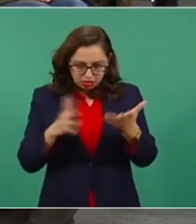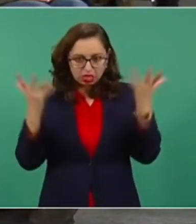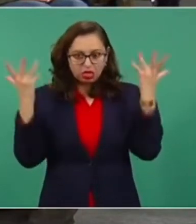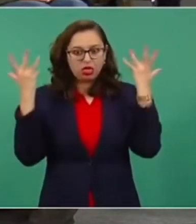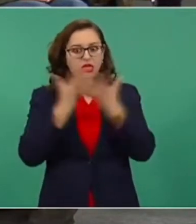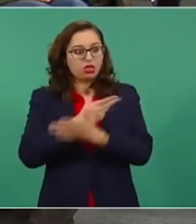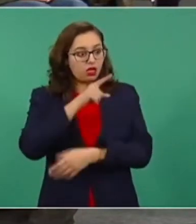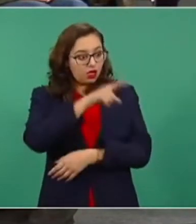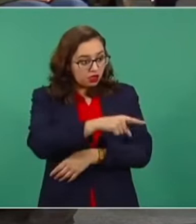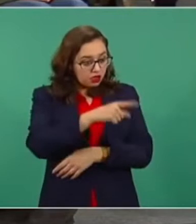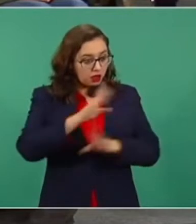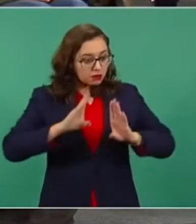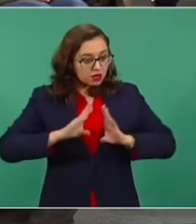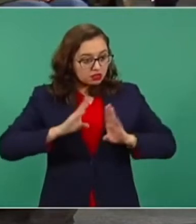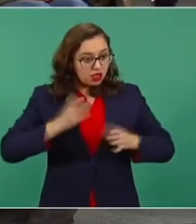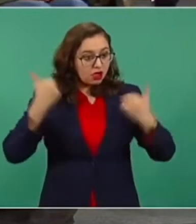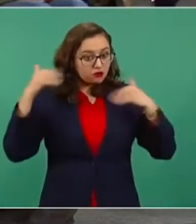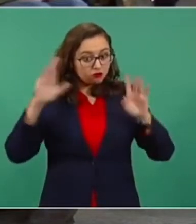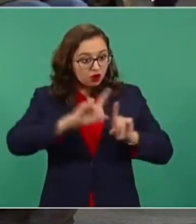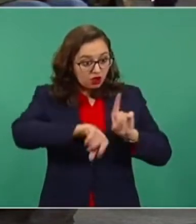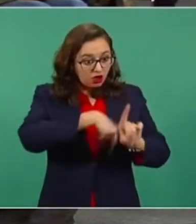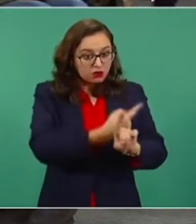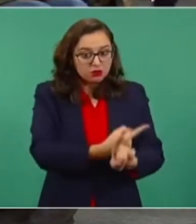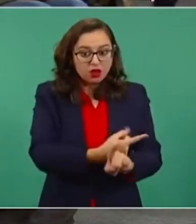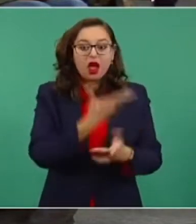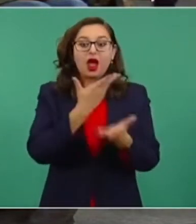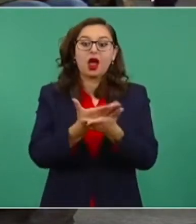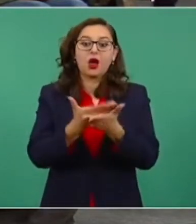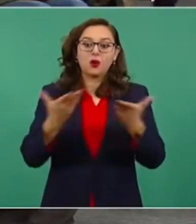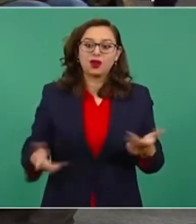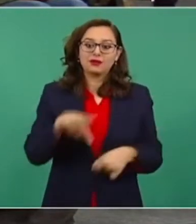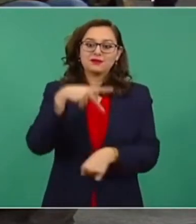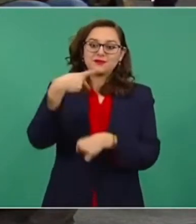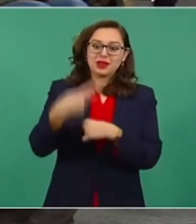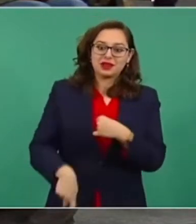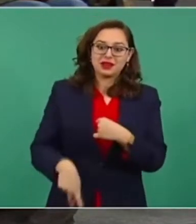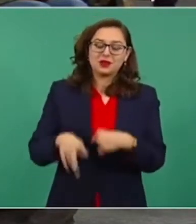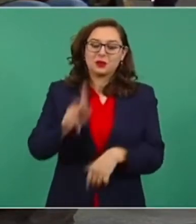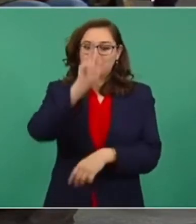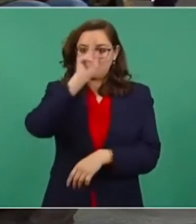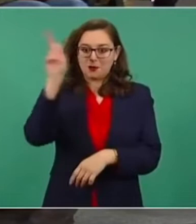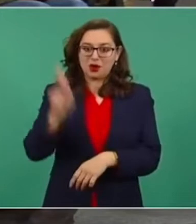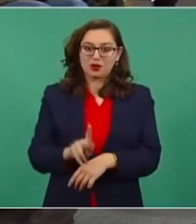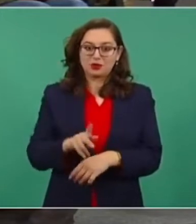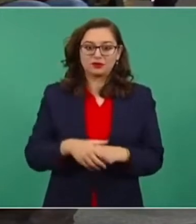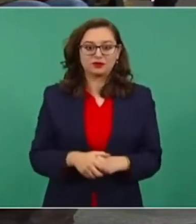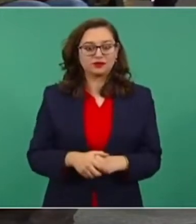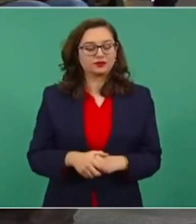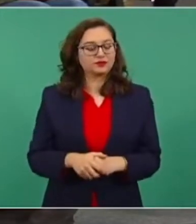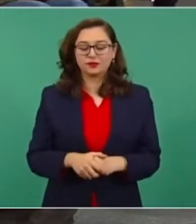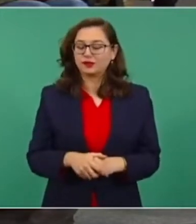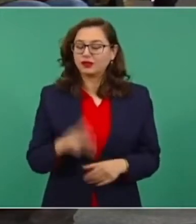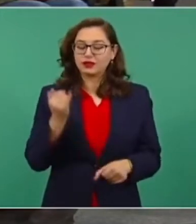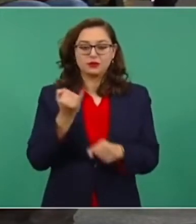ella era militar y esto la pone en riesgo. Ojalá la certidumbre